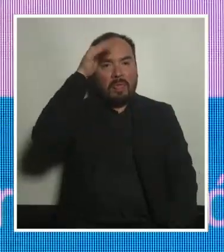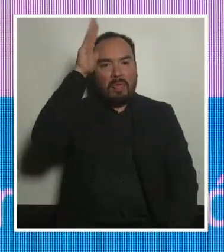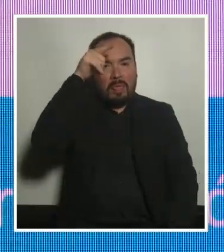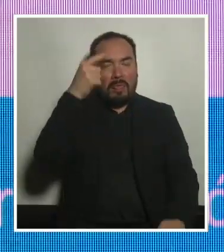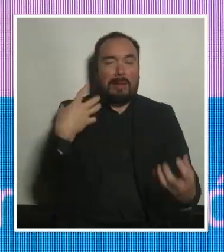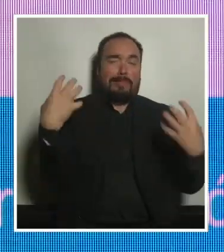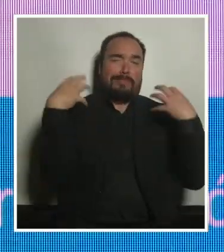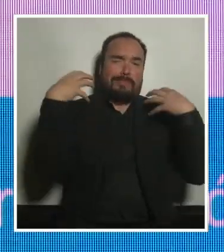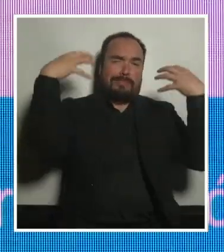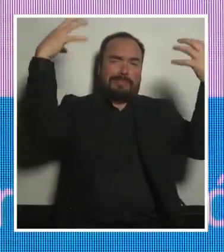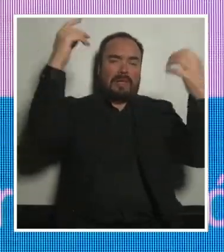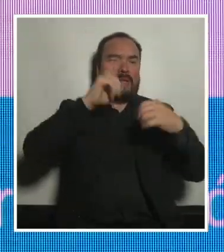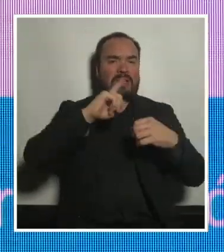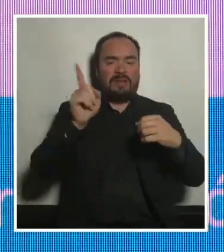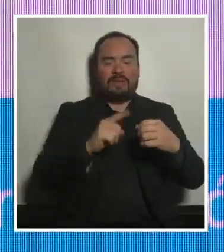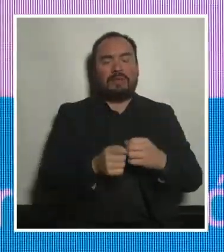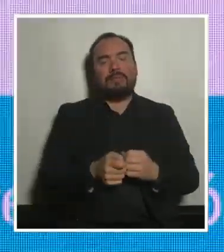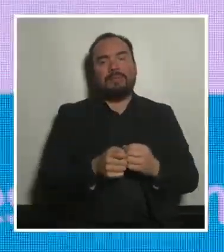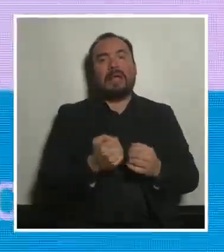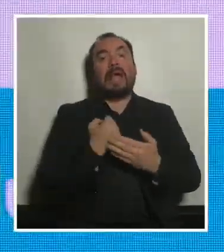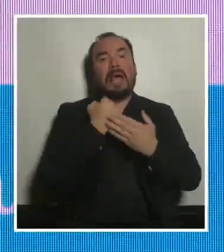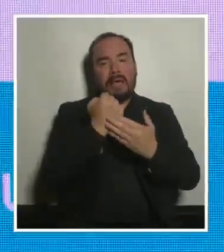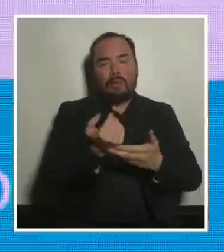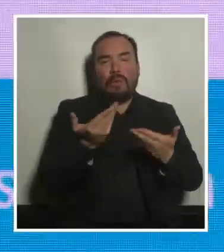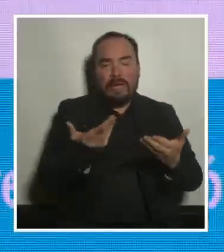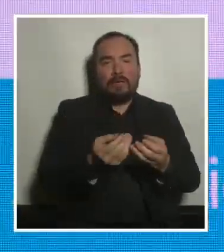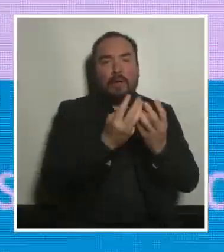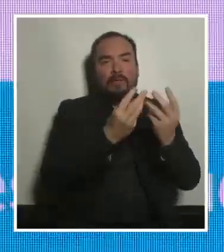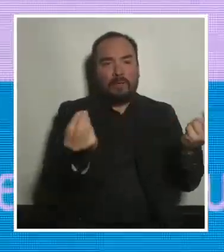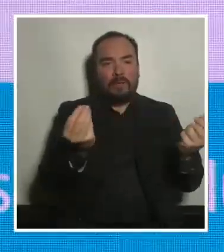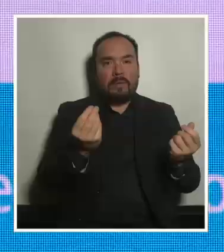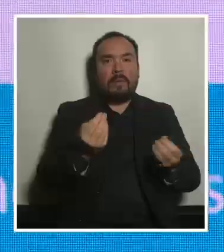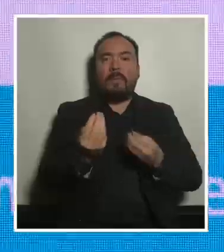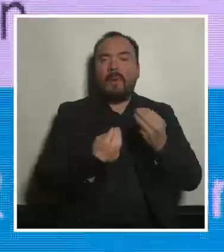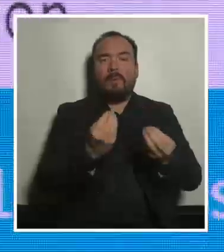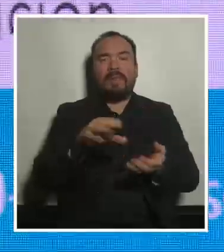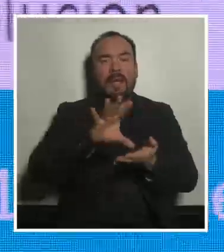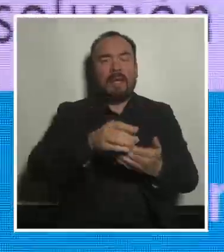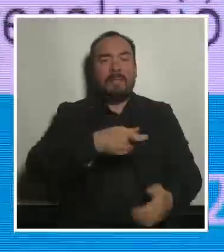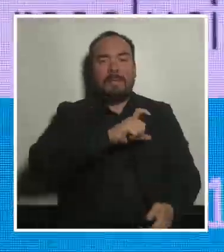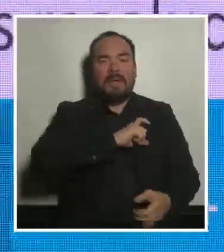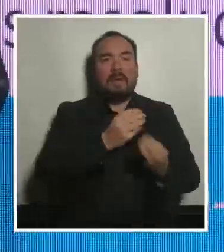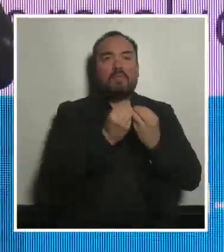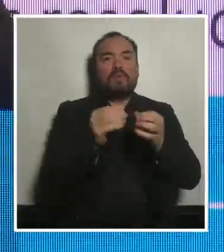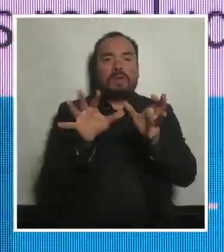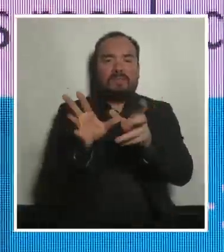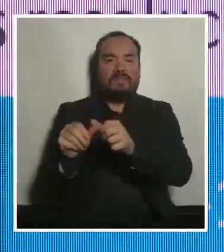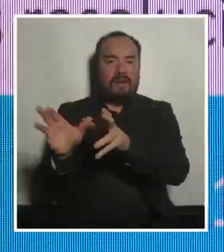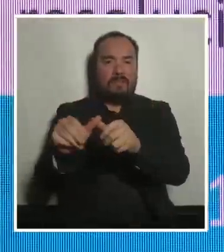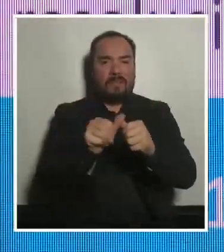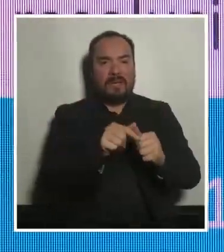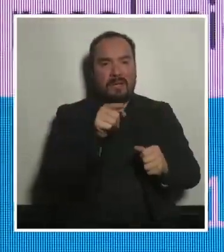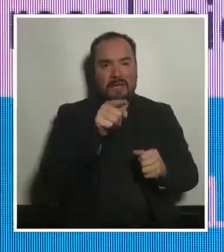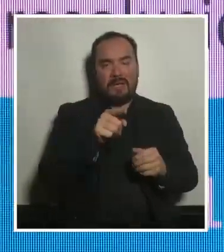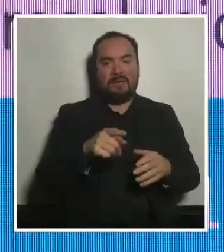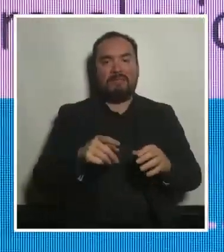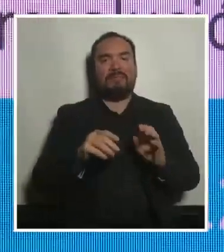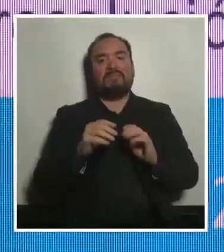no sé cómo es en Chile pero en España o sea hay muchas familias que directamente desisten